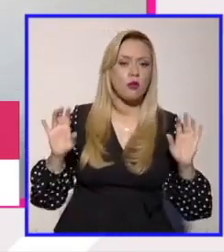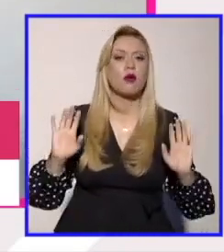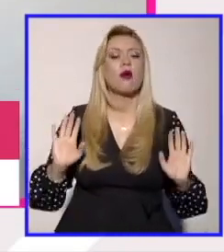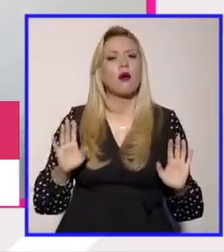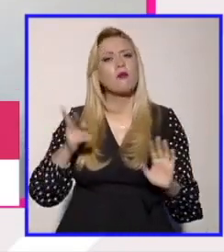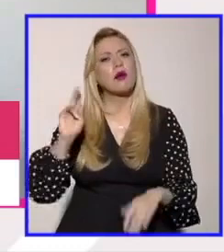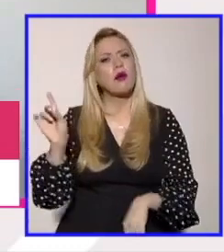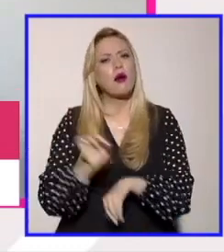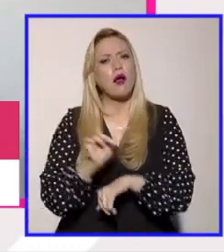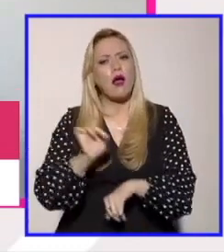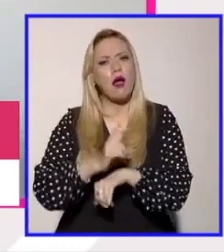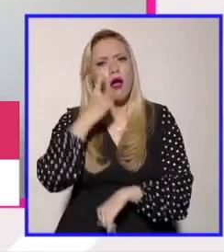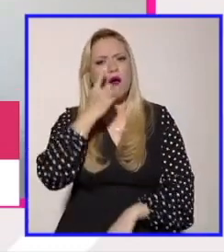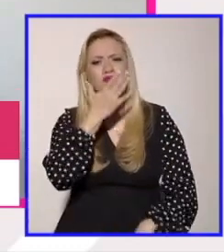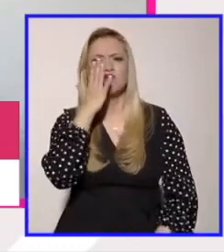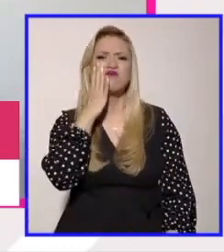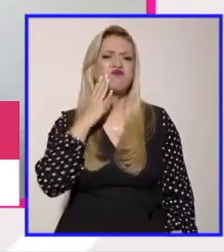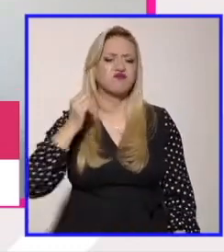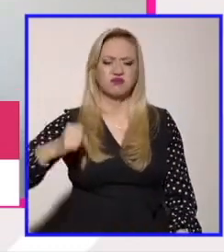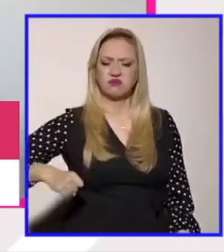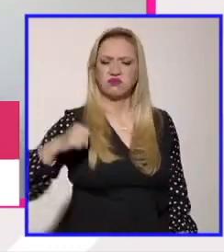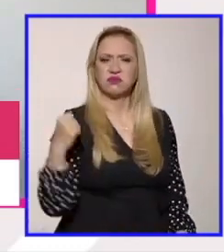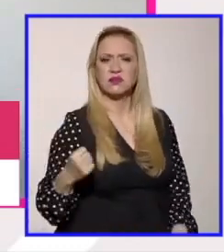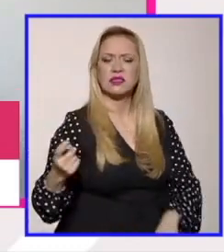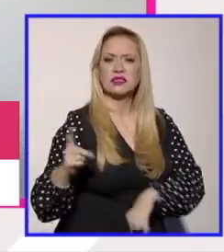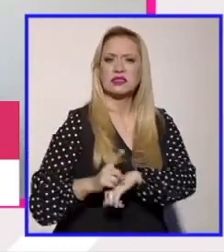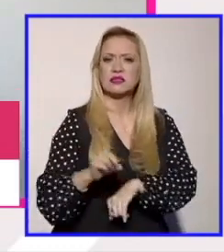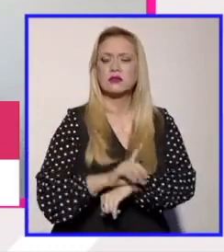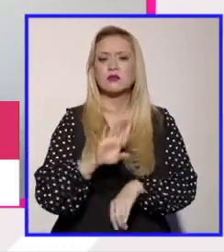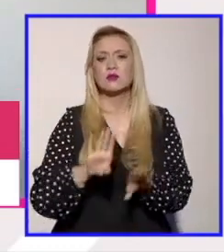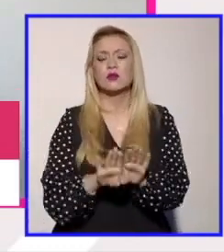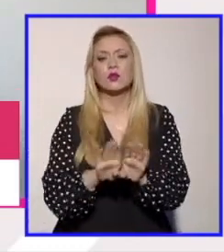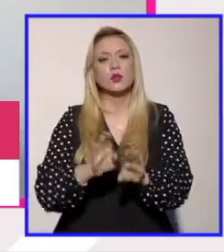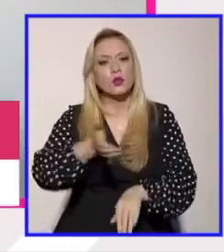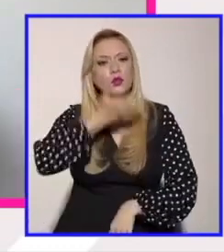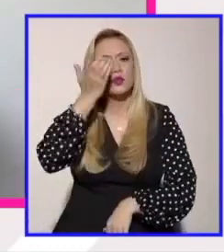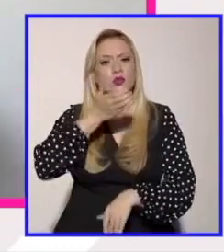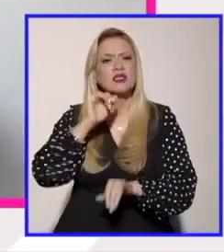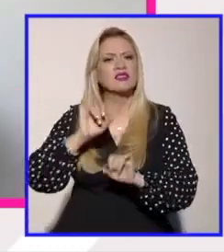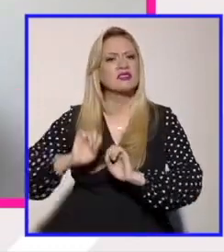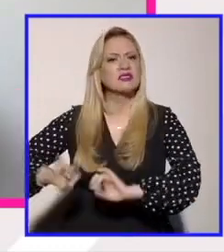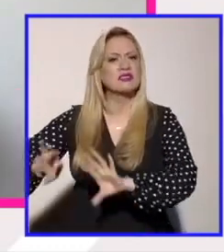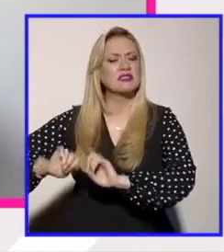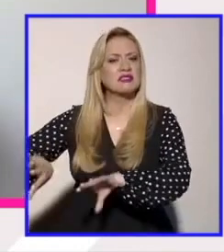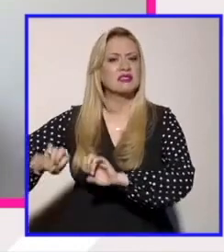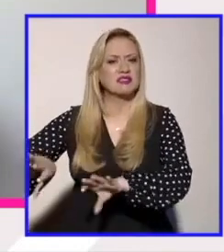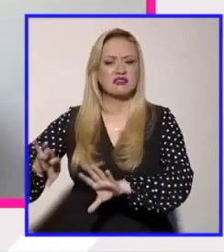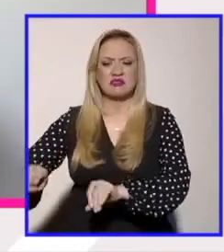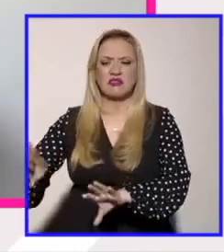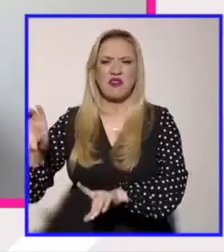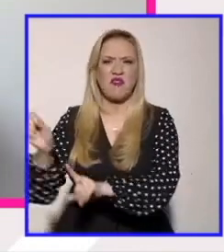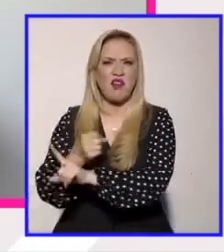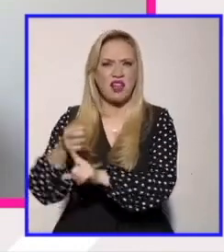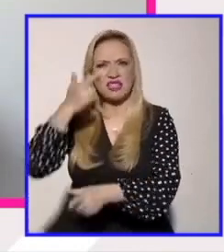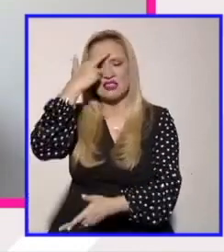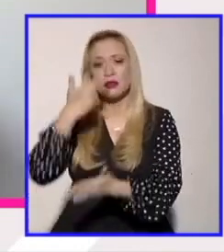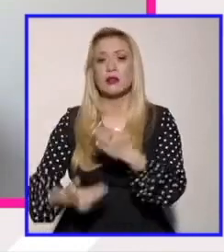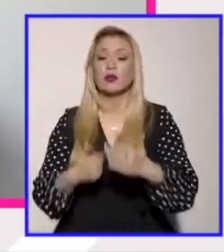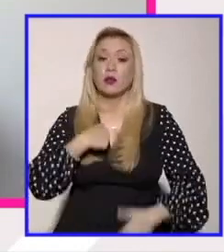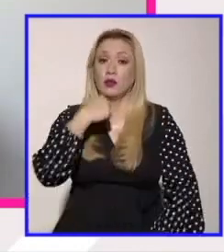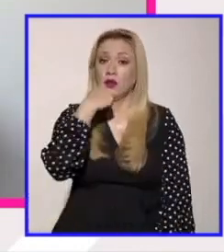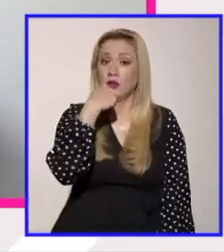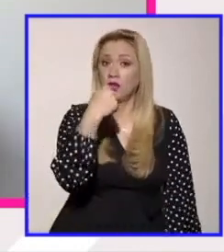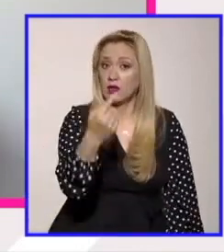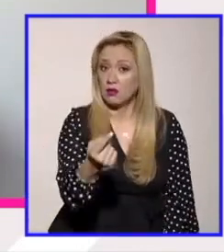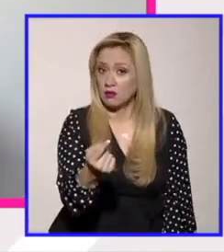diarios de machismo cotidiano que alimentan una cultura que autoriza la violencia contra las mujeres. Entonces, esto lo estoy diciendo para hacer un